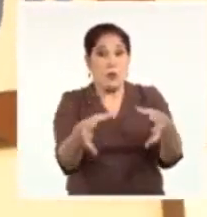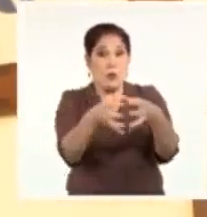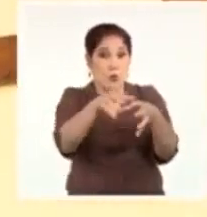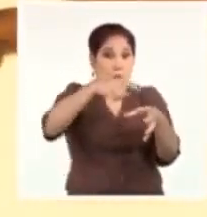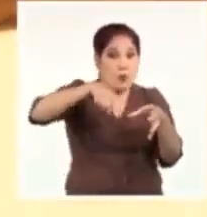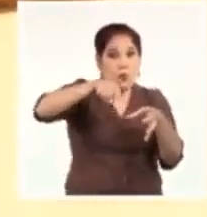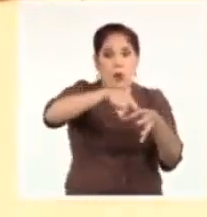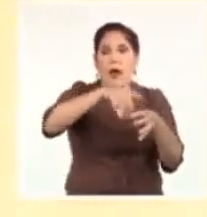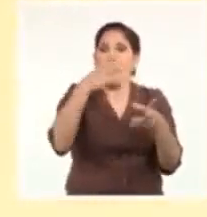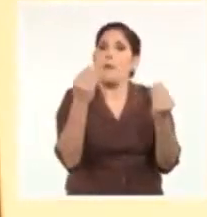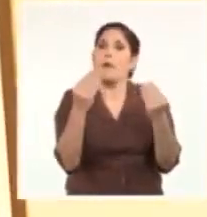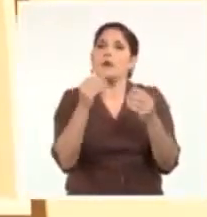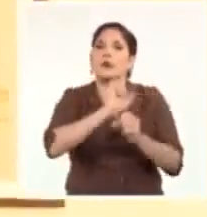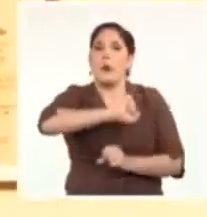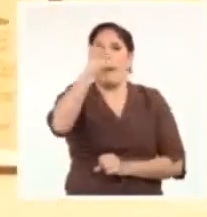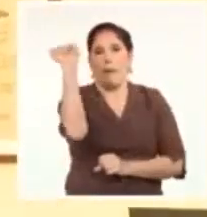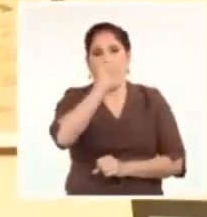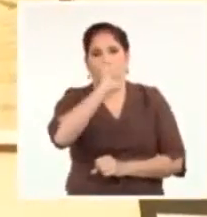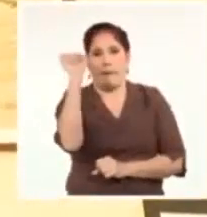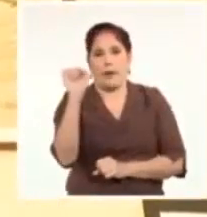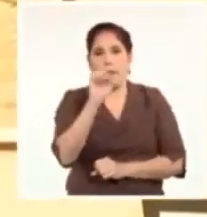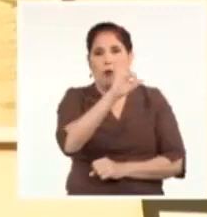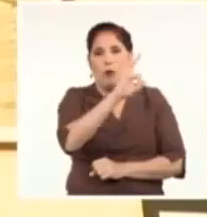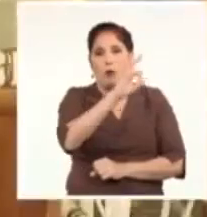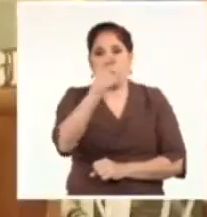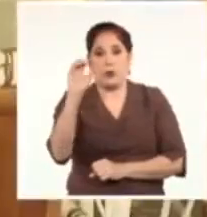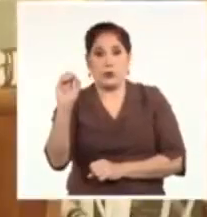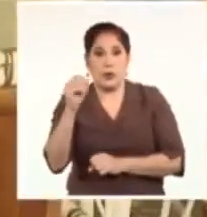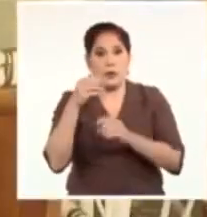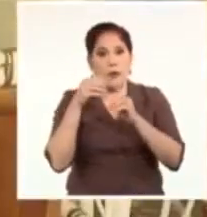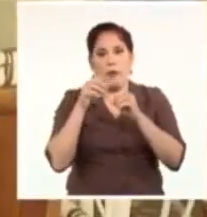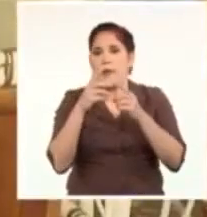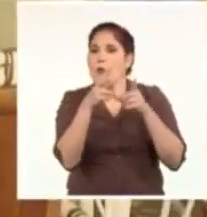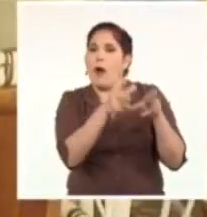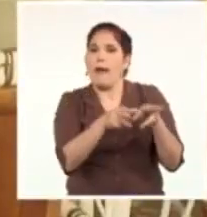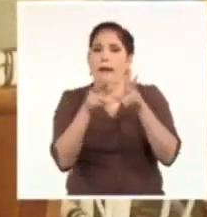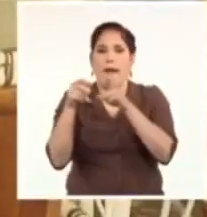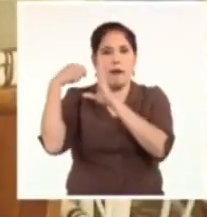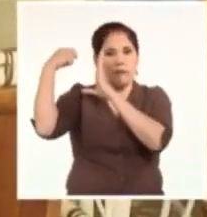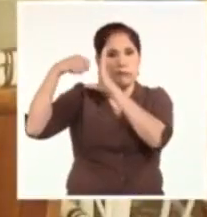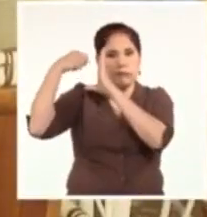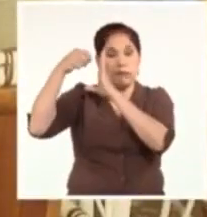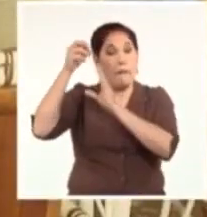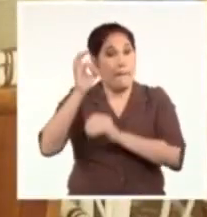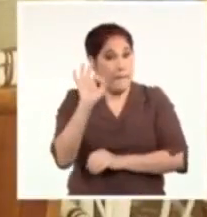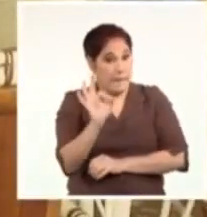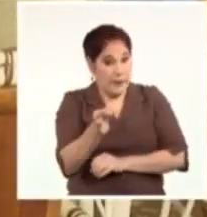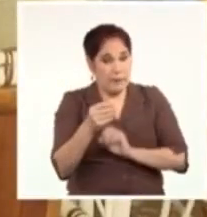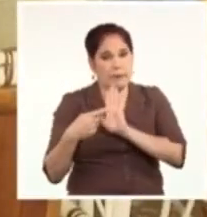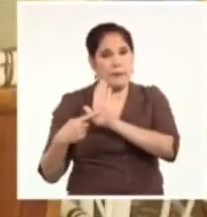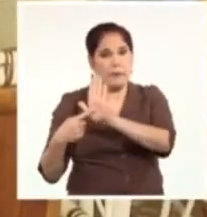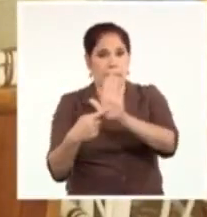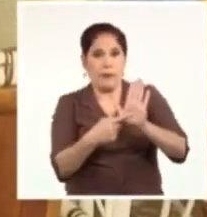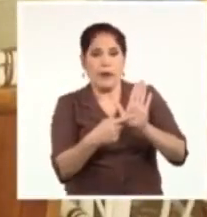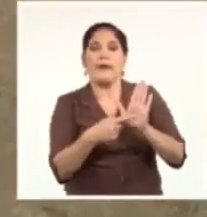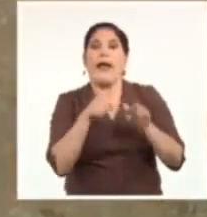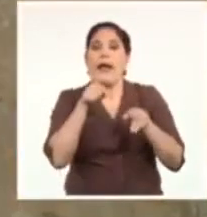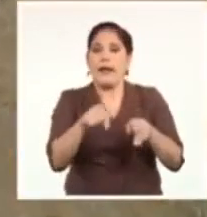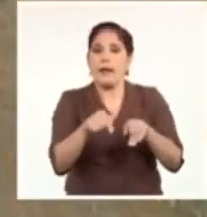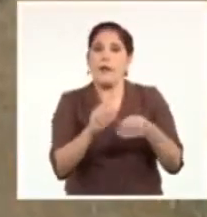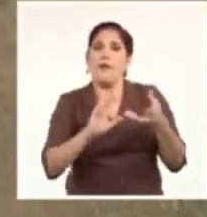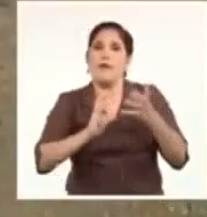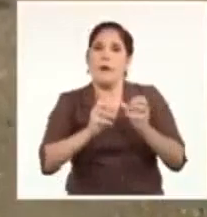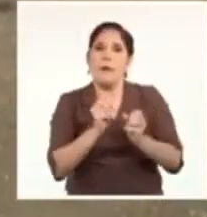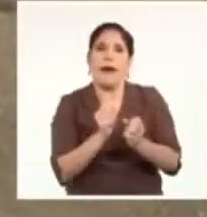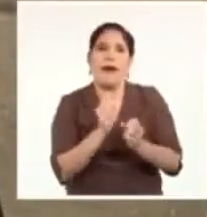atesora centenares de premios y alrededor de 800 obras audiovisuales. Las mismas muestran la impronta de una línea